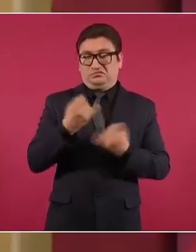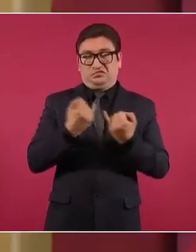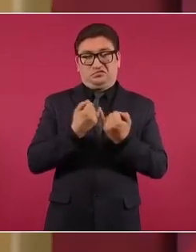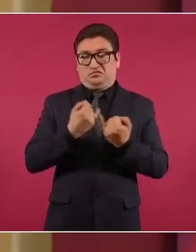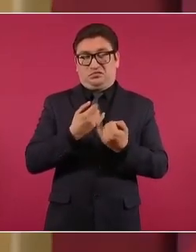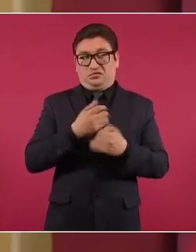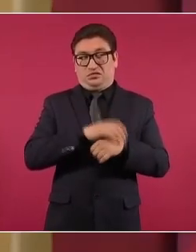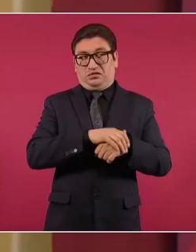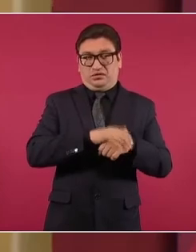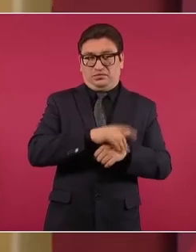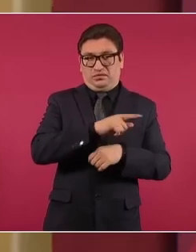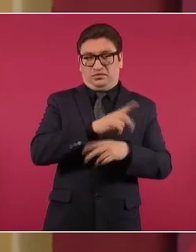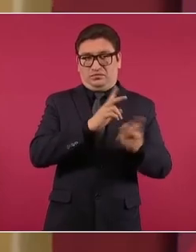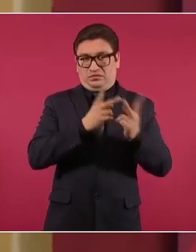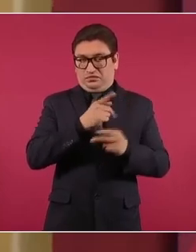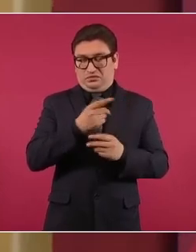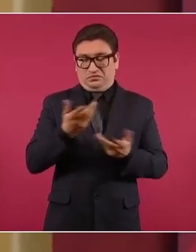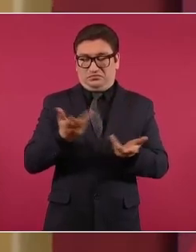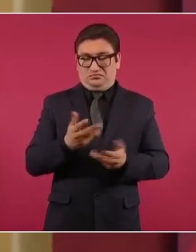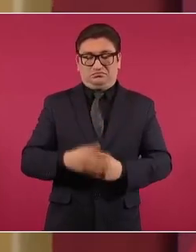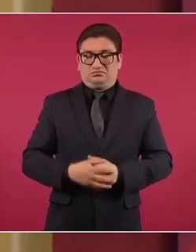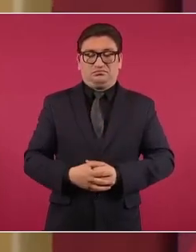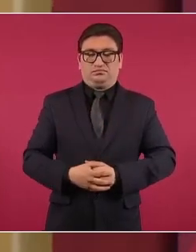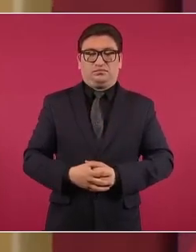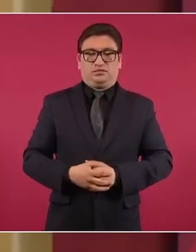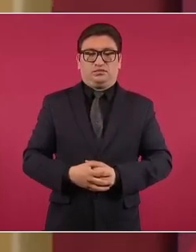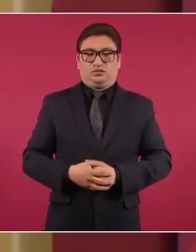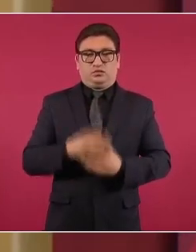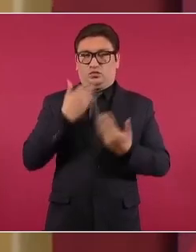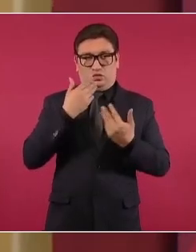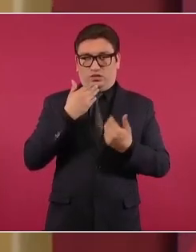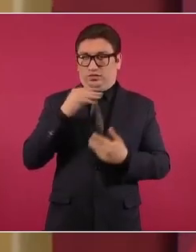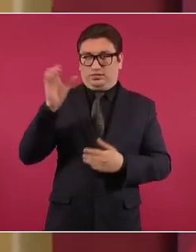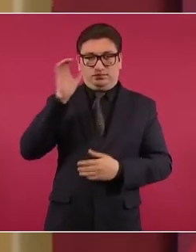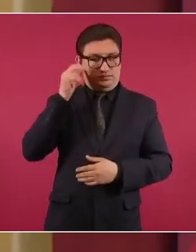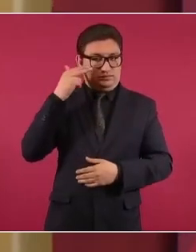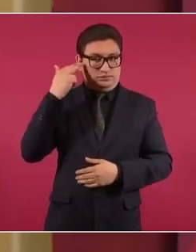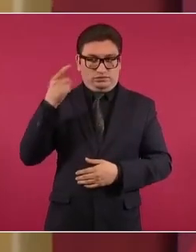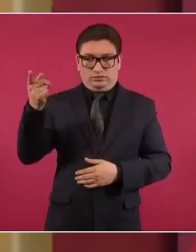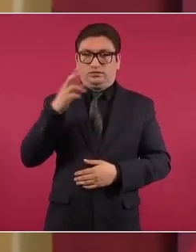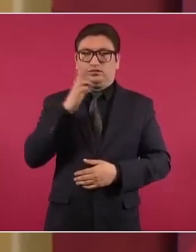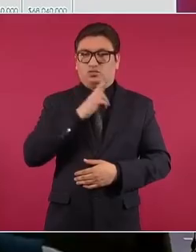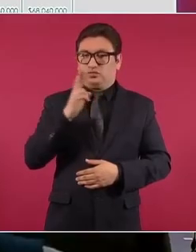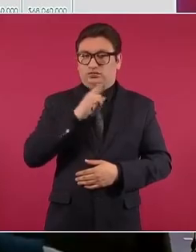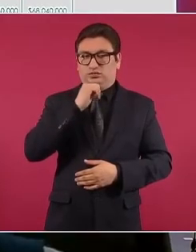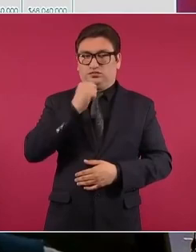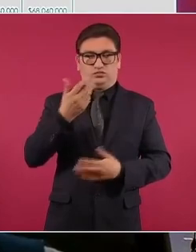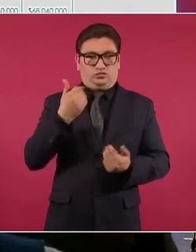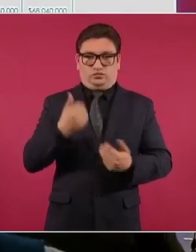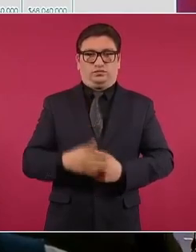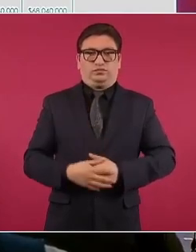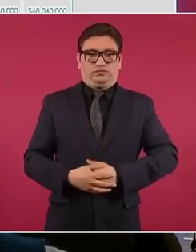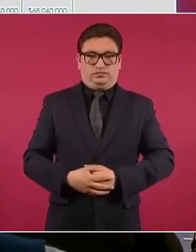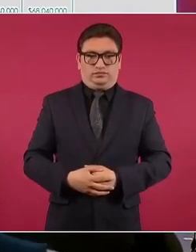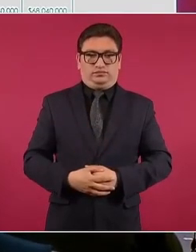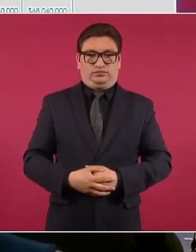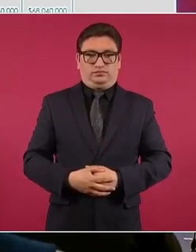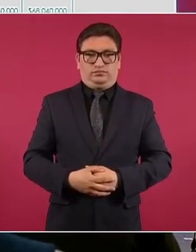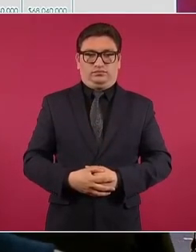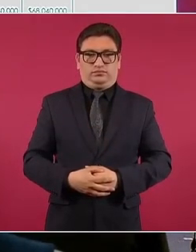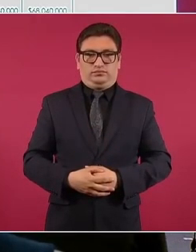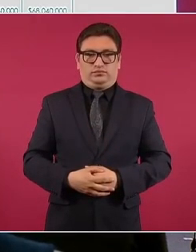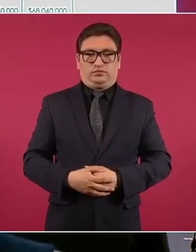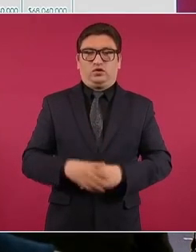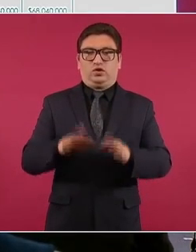amigos de Estados Unidos, ni en China, ni en Rusia, en ningún lado, es como